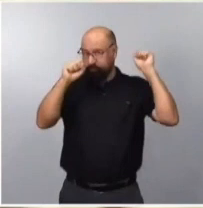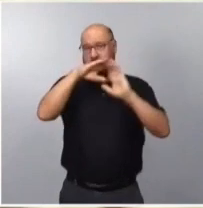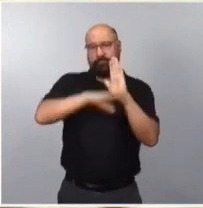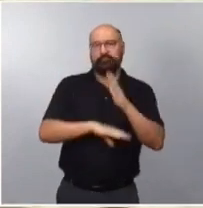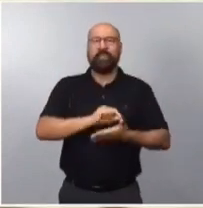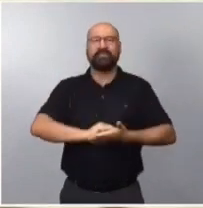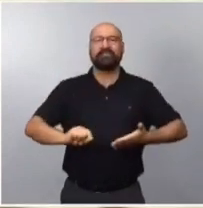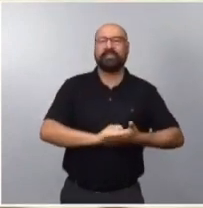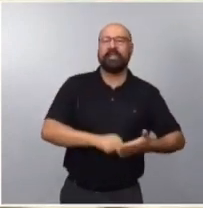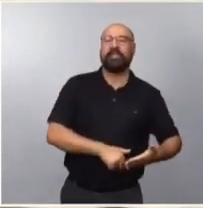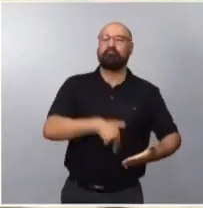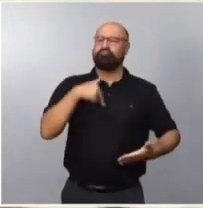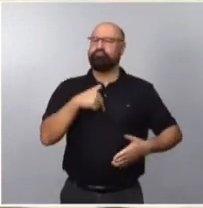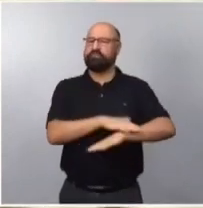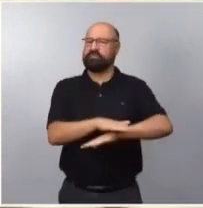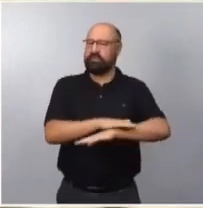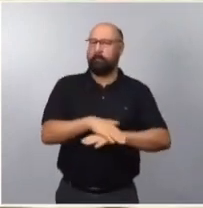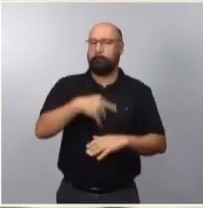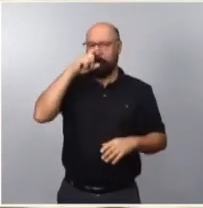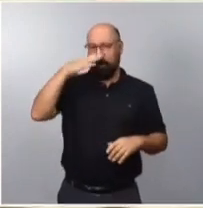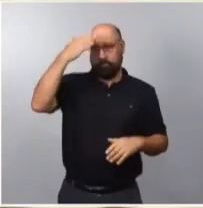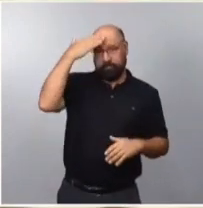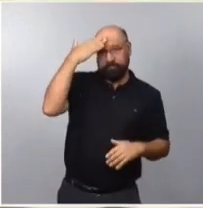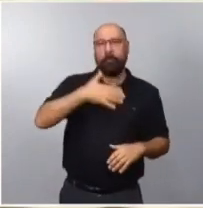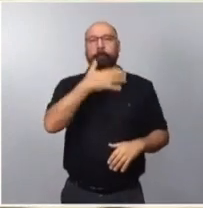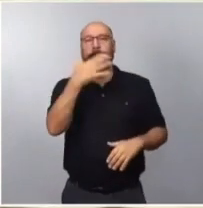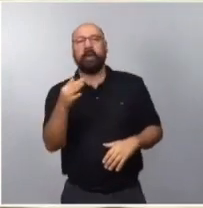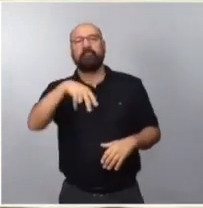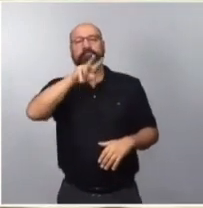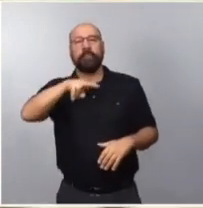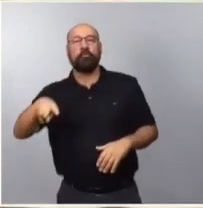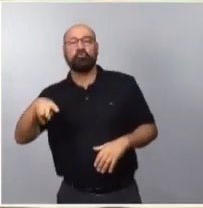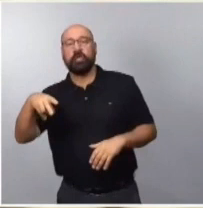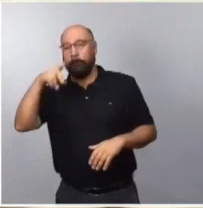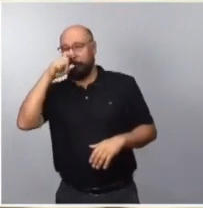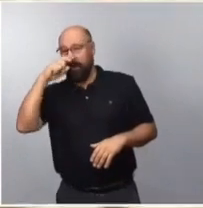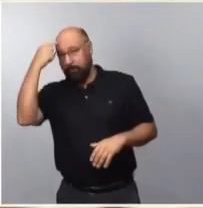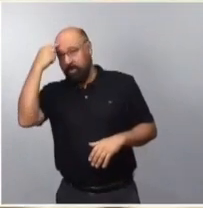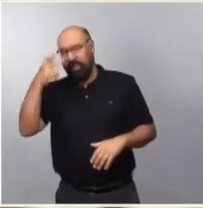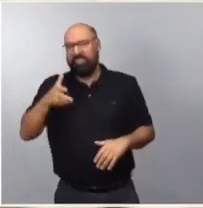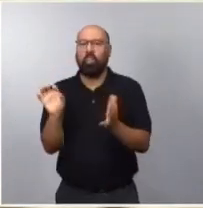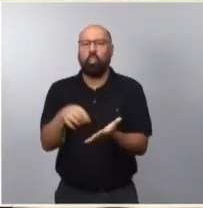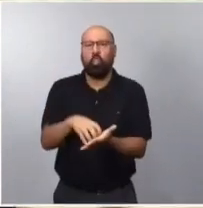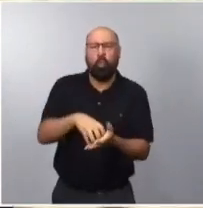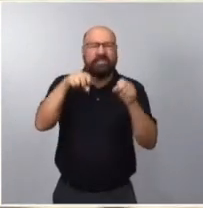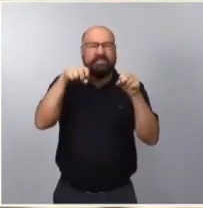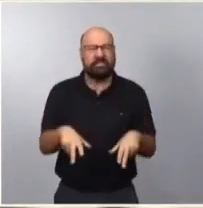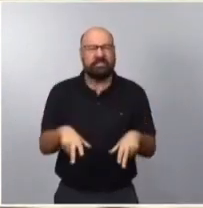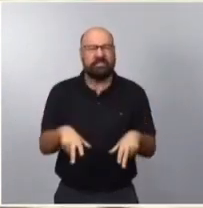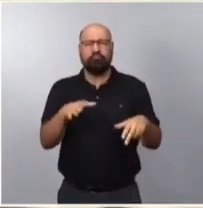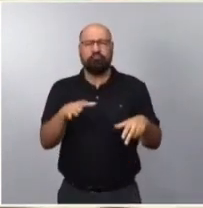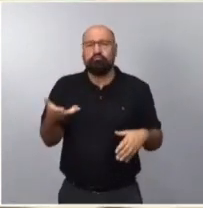de Memoria Democrática del Reino de España y el Museo de la Memoria de los Derechos Humanos en Chile, del cual estamos profundamente orgullosos. Y además